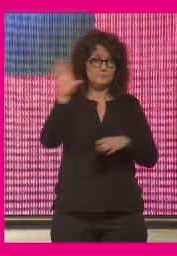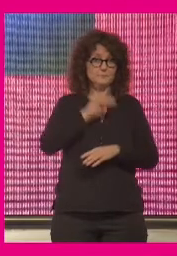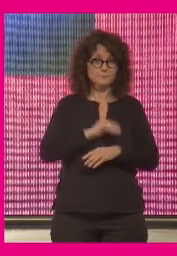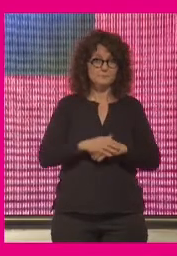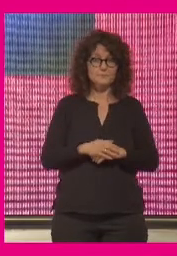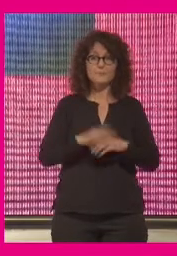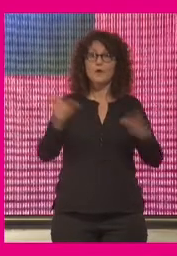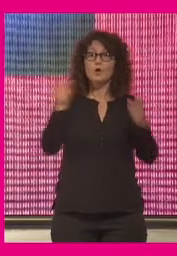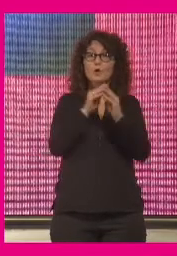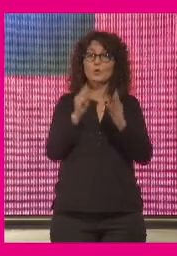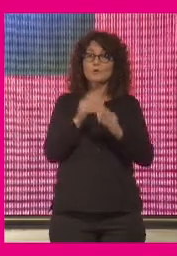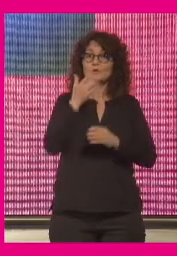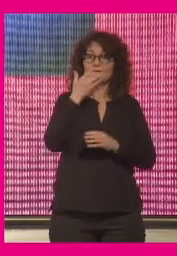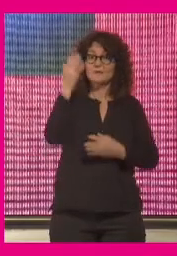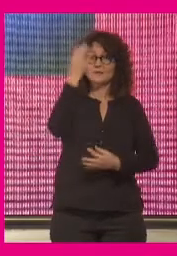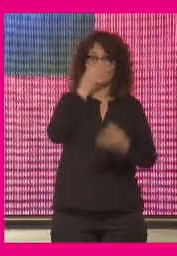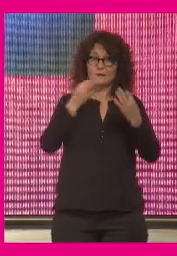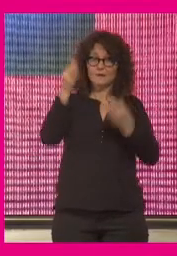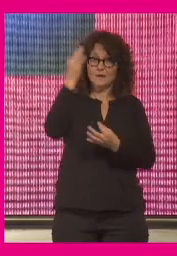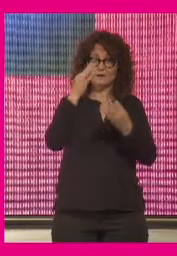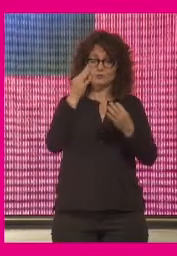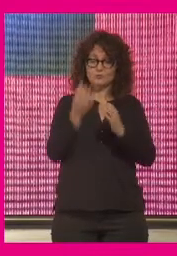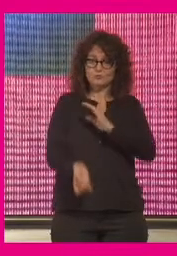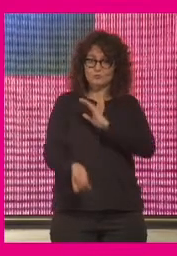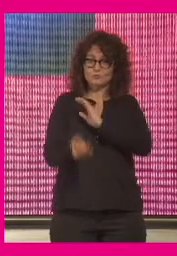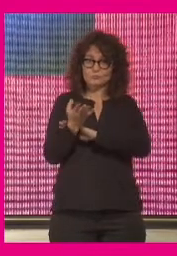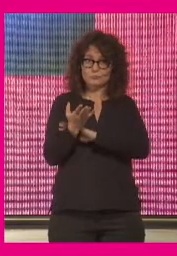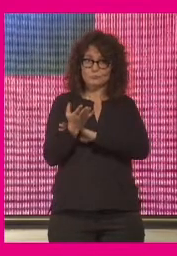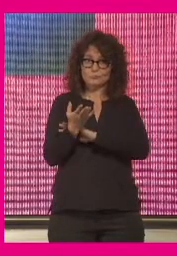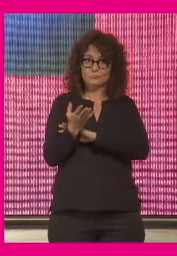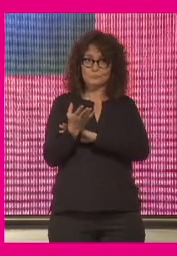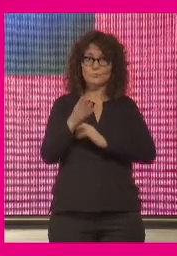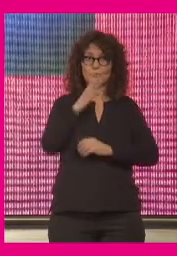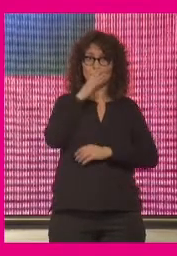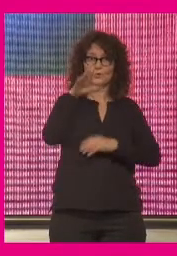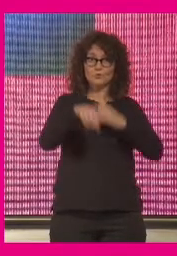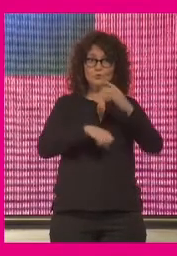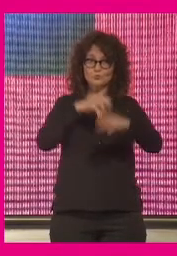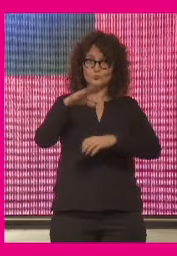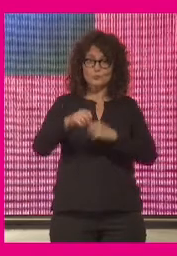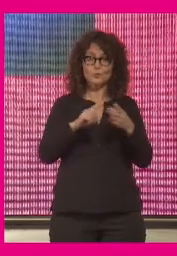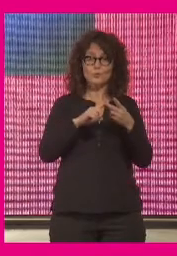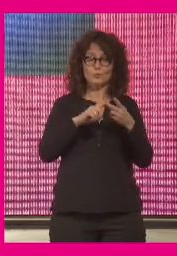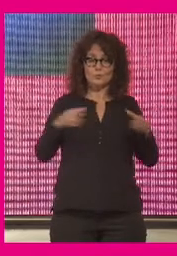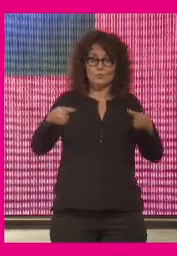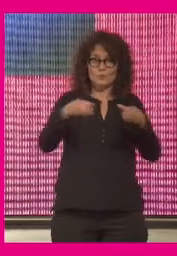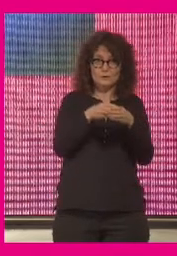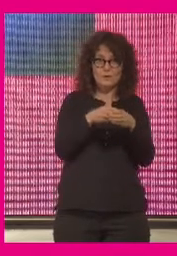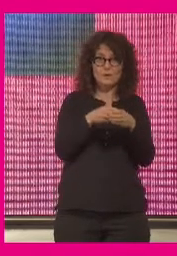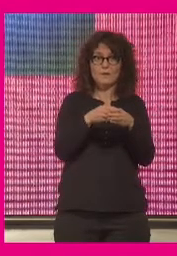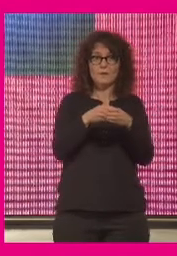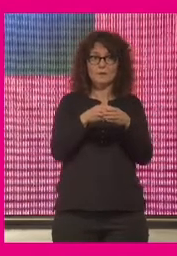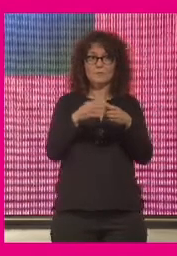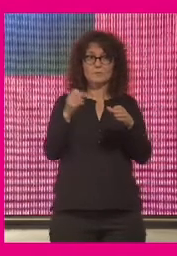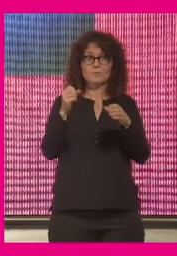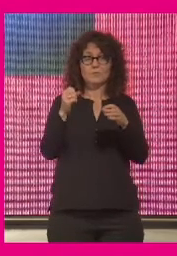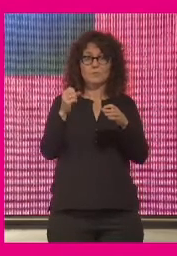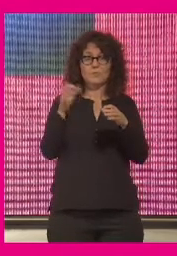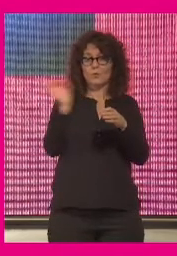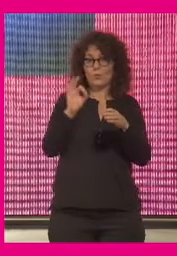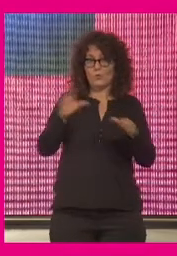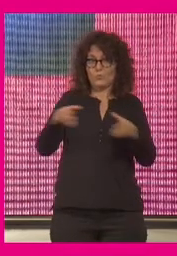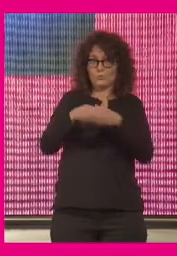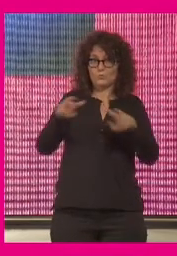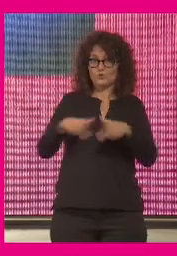si los datos se generan por el consumo por movilidad o el activismo en las redes sociales